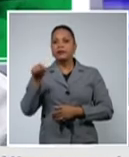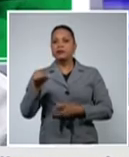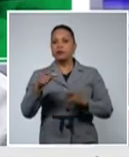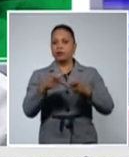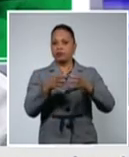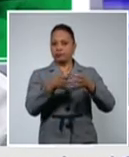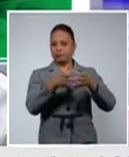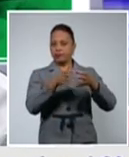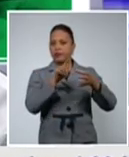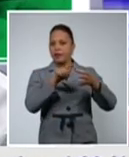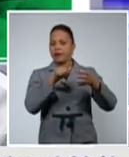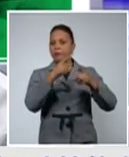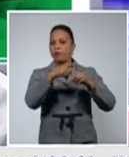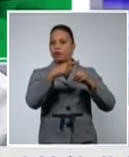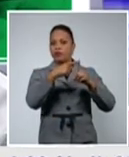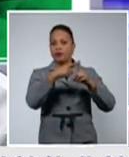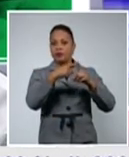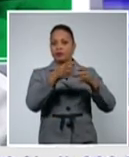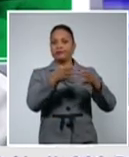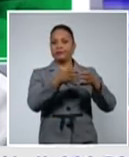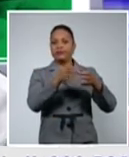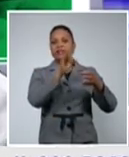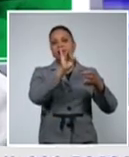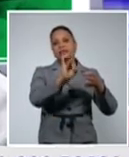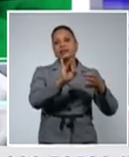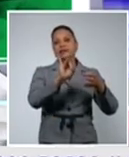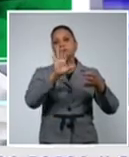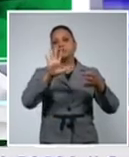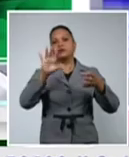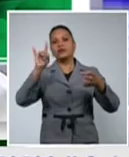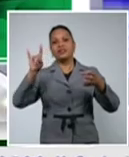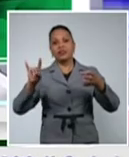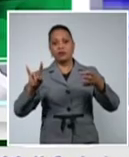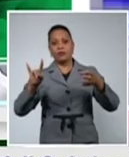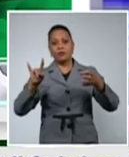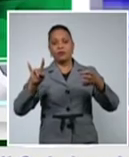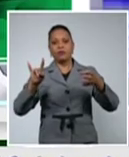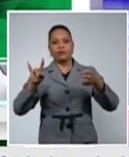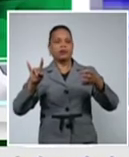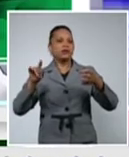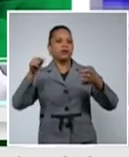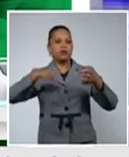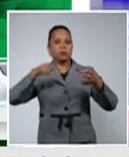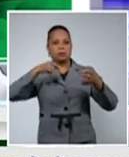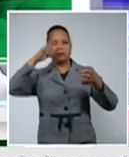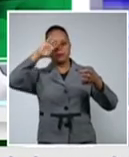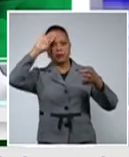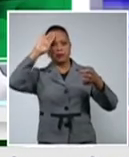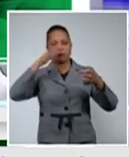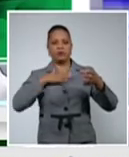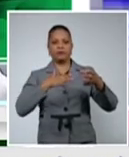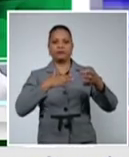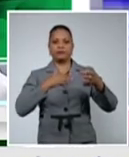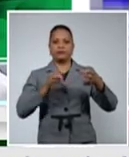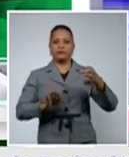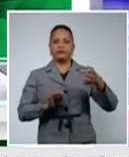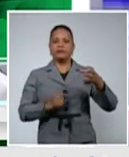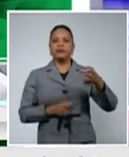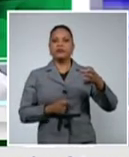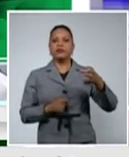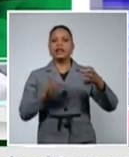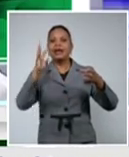diagnosticaron ayer, 759 son autóctonos y la cifra de importados